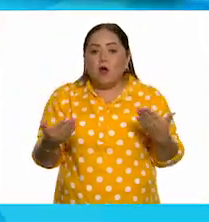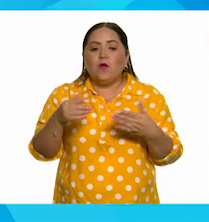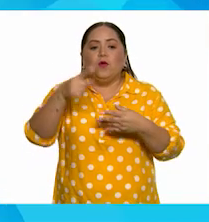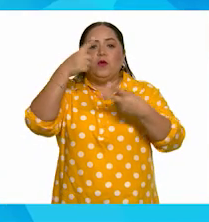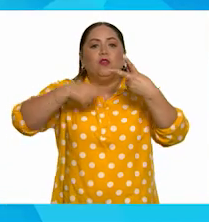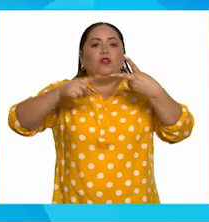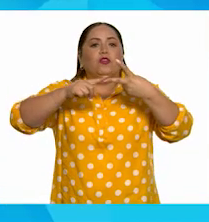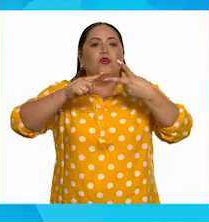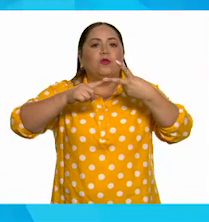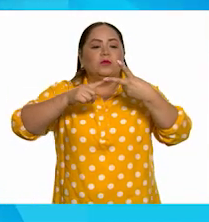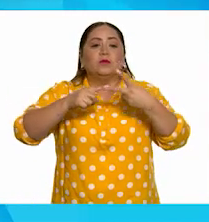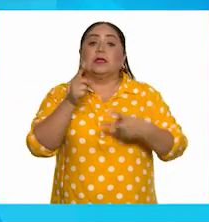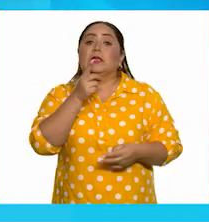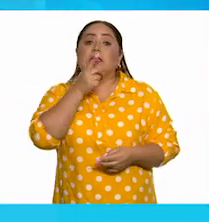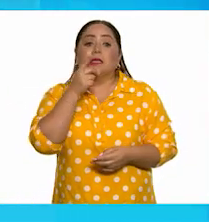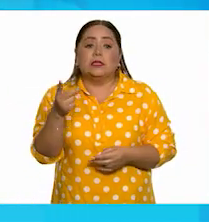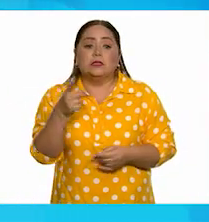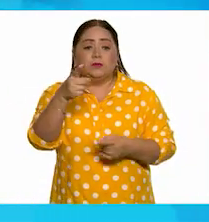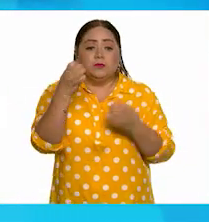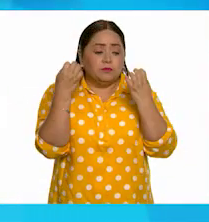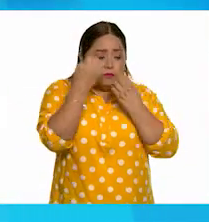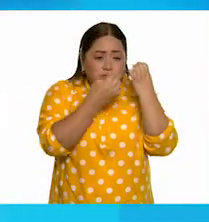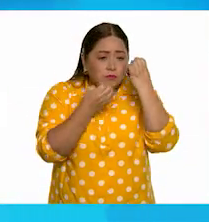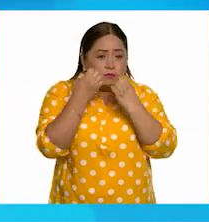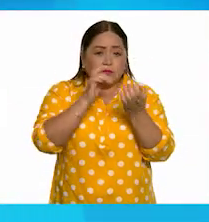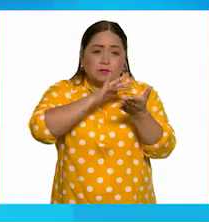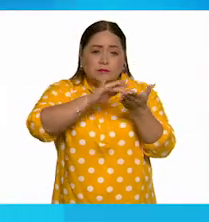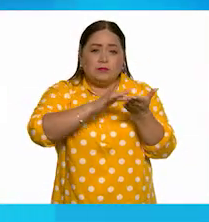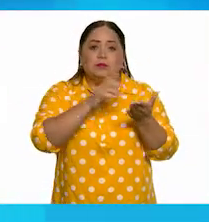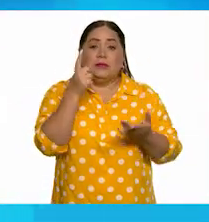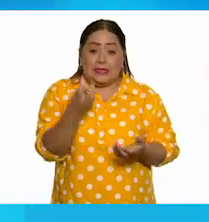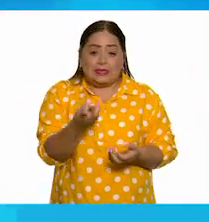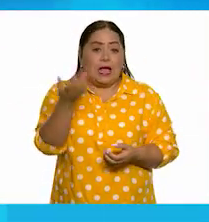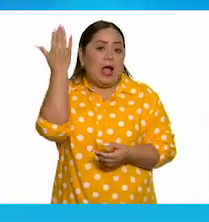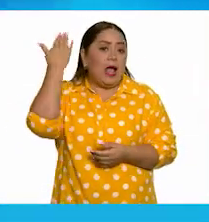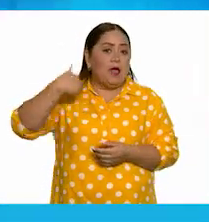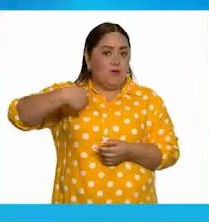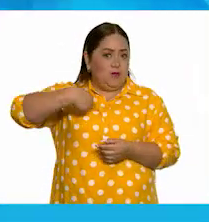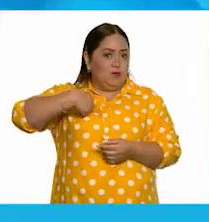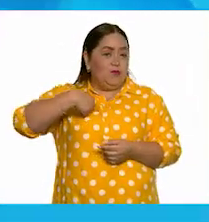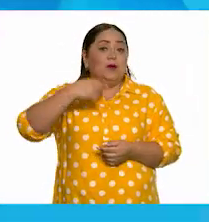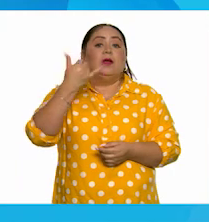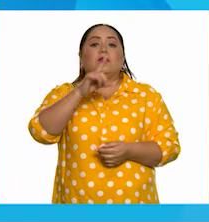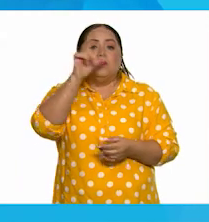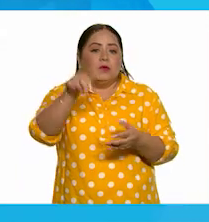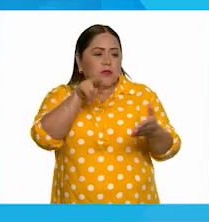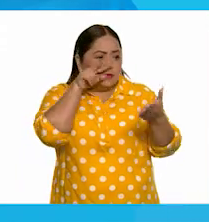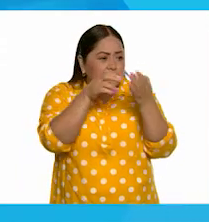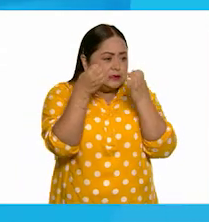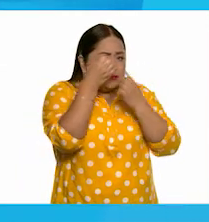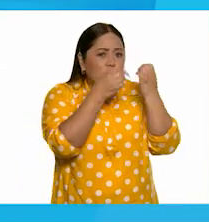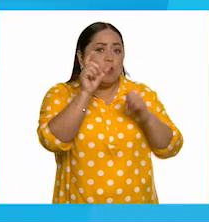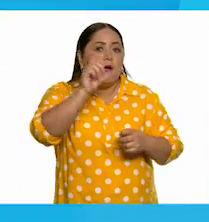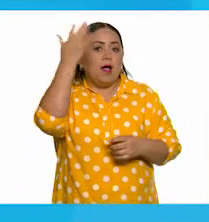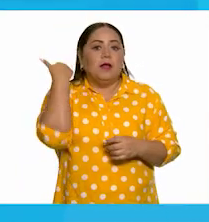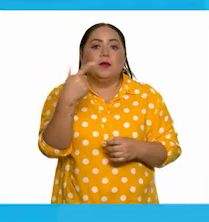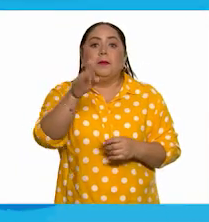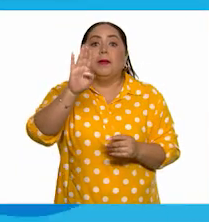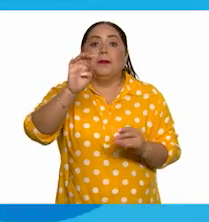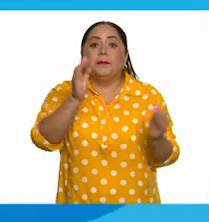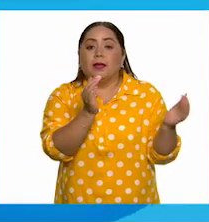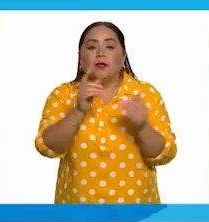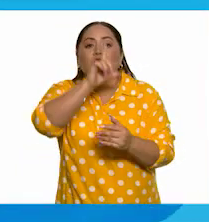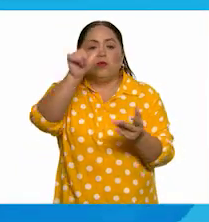punto número dos. Dice, revisamos el texto, así era yo. Revisen la descripción de cuando eran bebés.